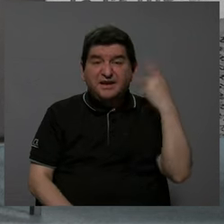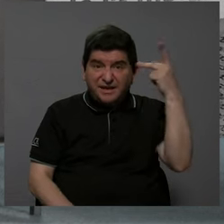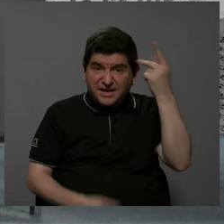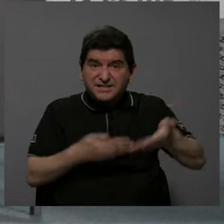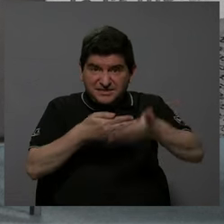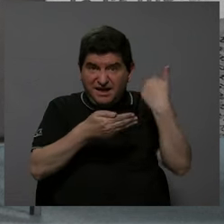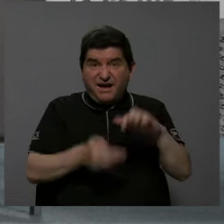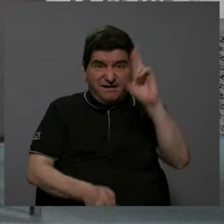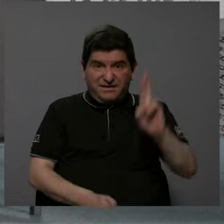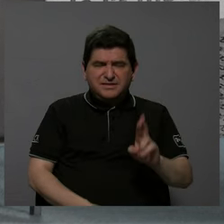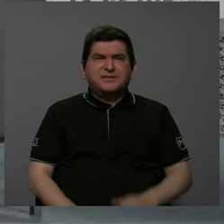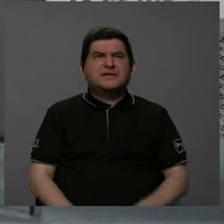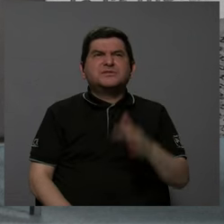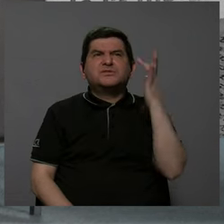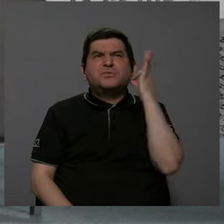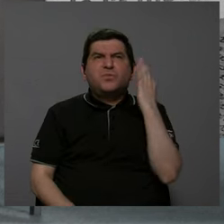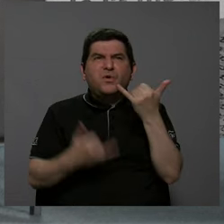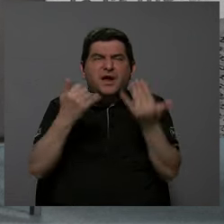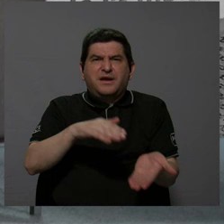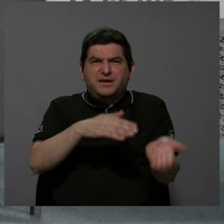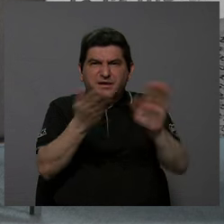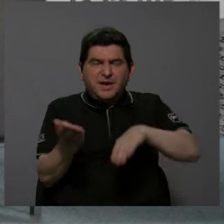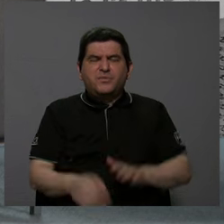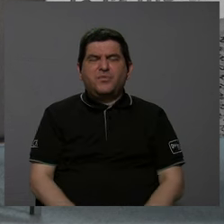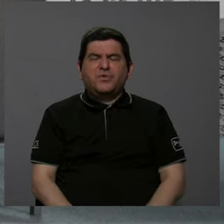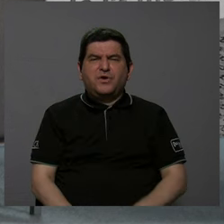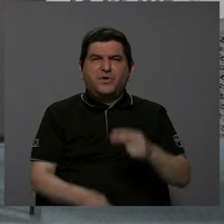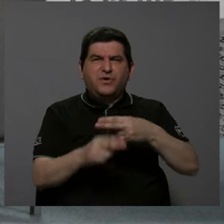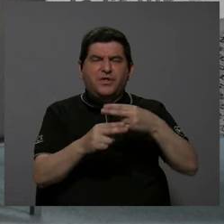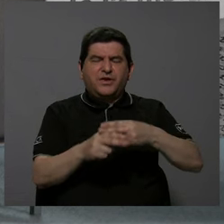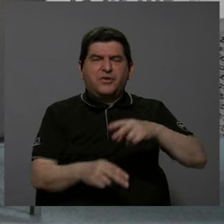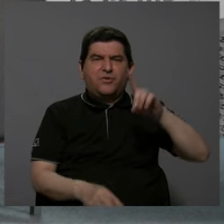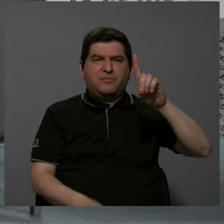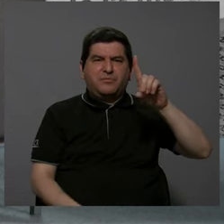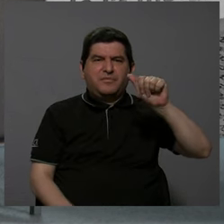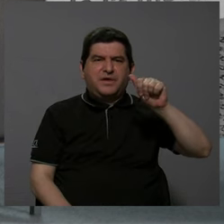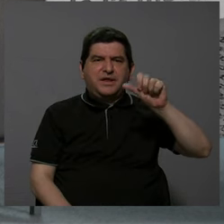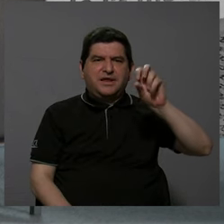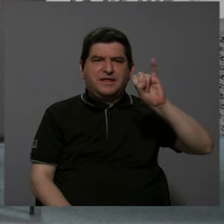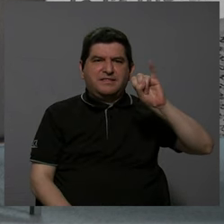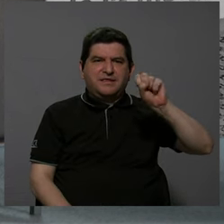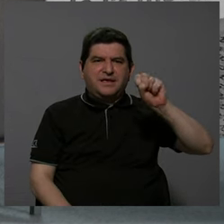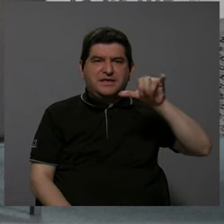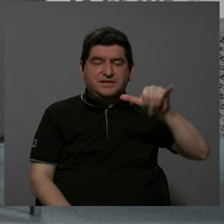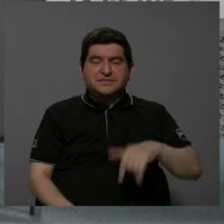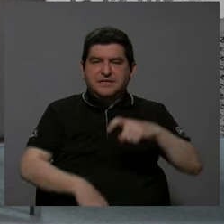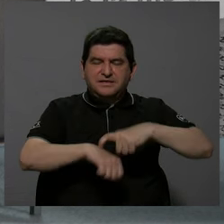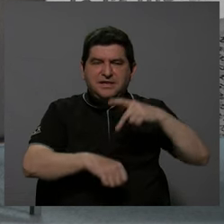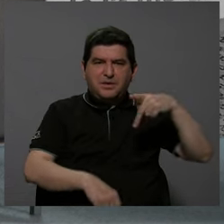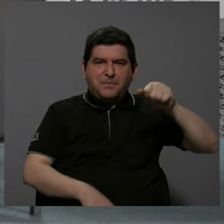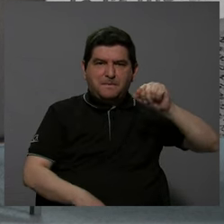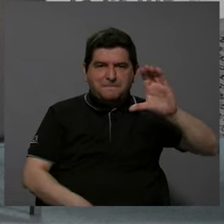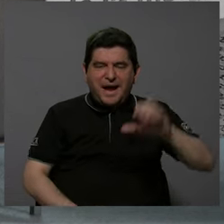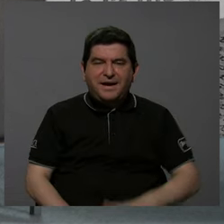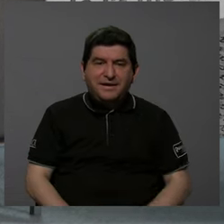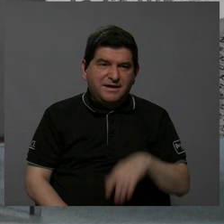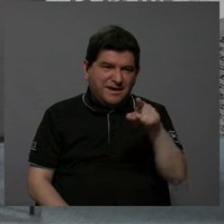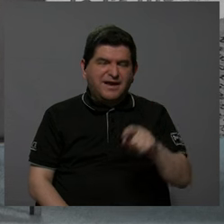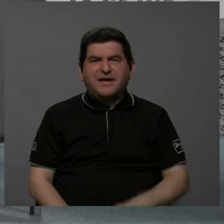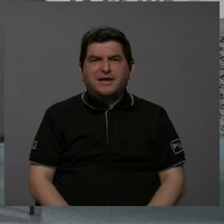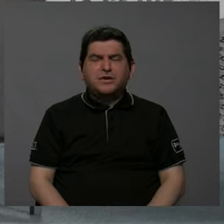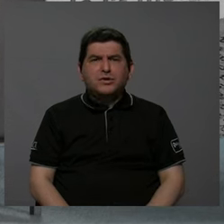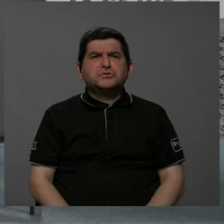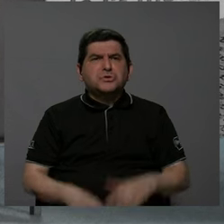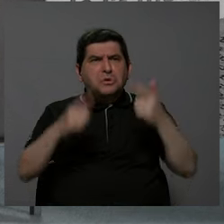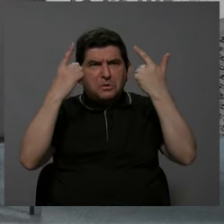Costa Rica. Había una señora, yo creo que ya murió, doña Deysi, me parece que era, que fue diputada del PAC, en aquella época en que el PAC estuvo muy